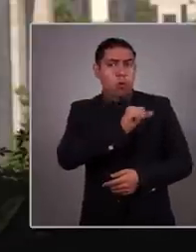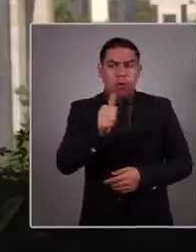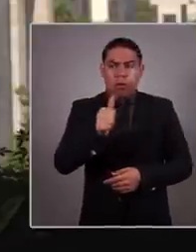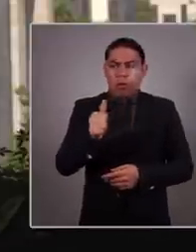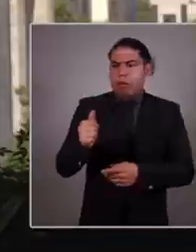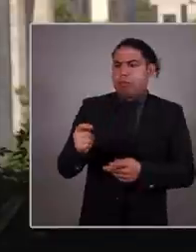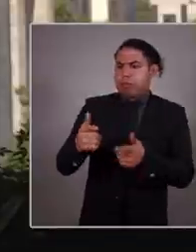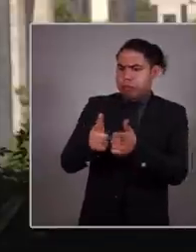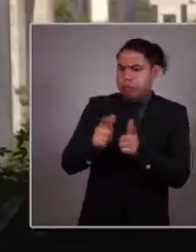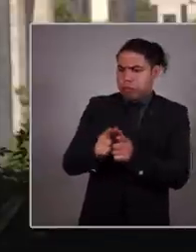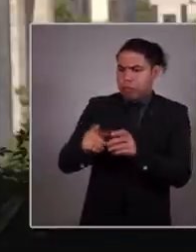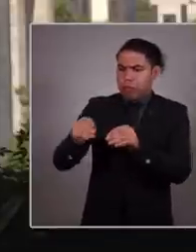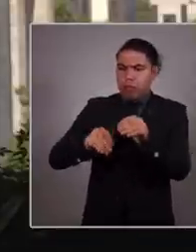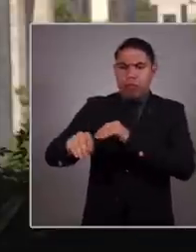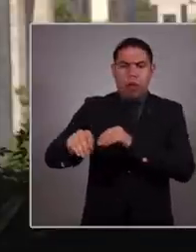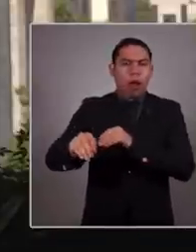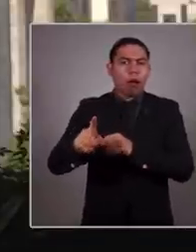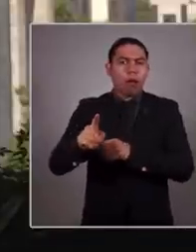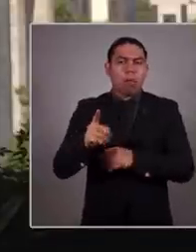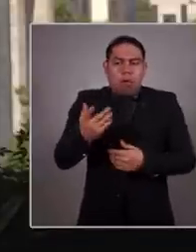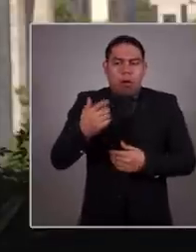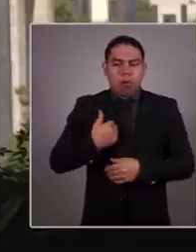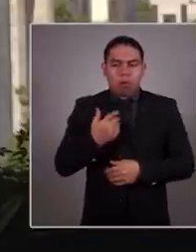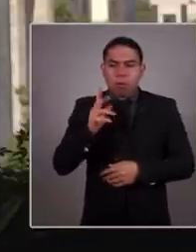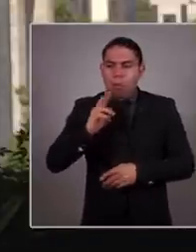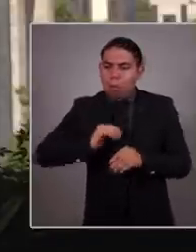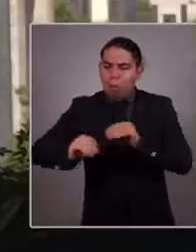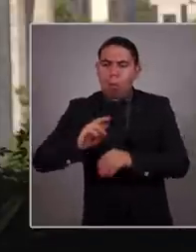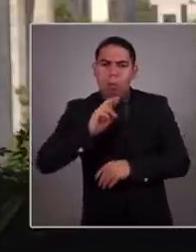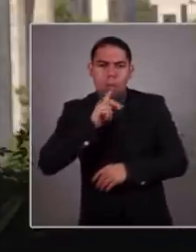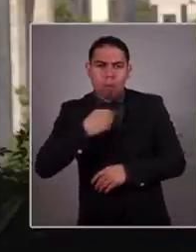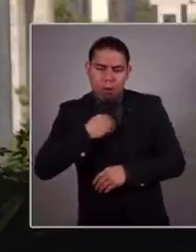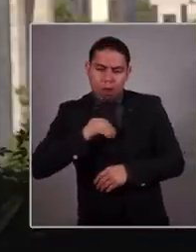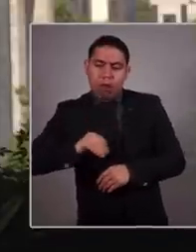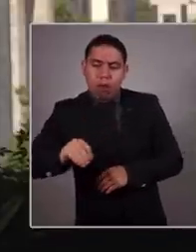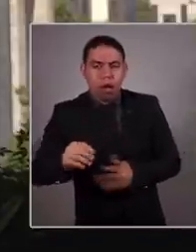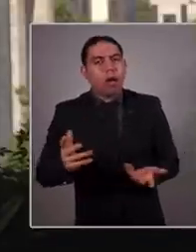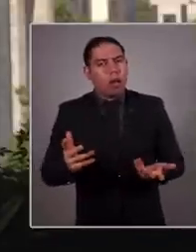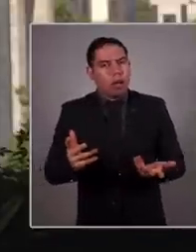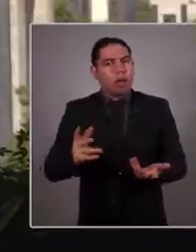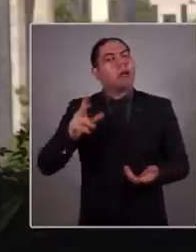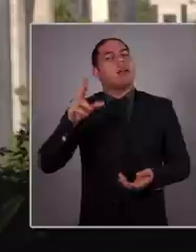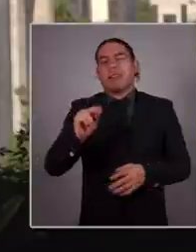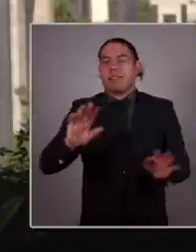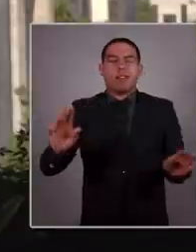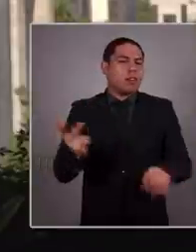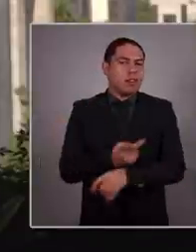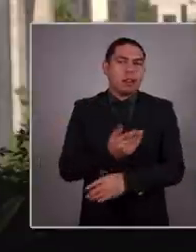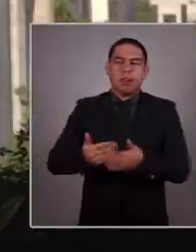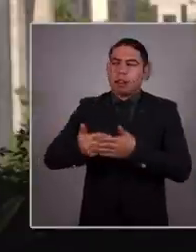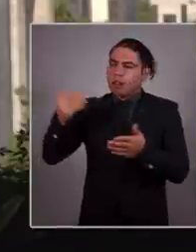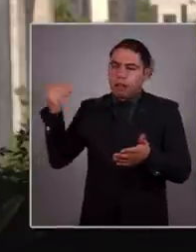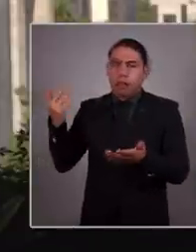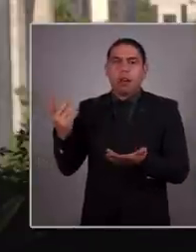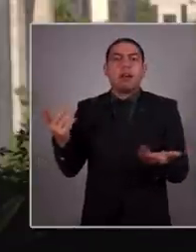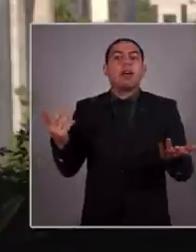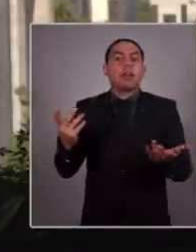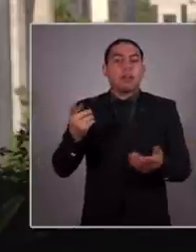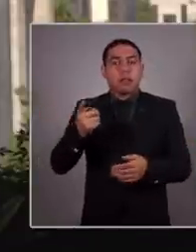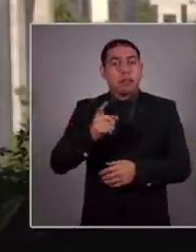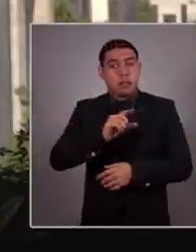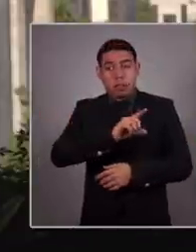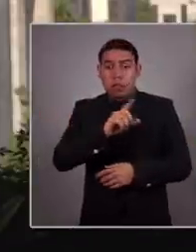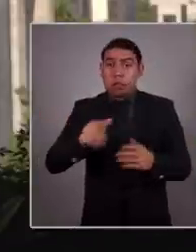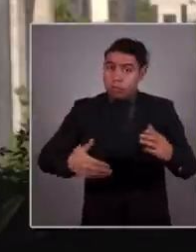partido la mayoría del Congreso. El quítate tú para ponerme yo. Eso también es pasado. Y frente al pasado pasado, en